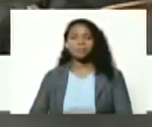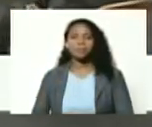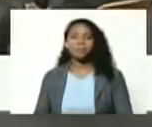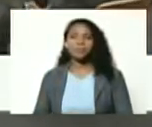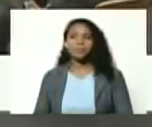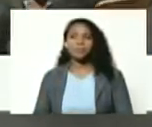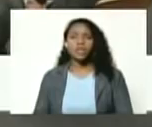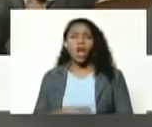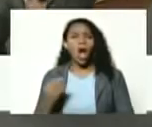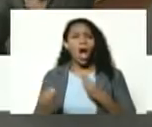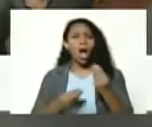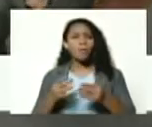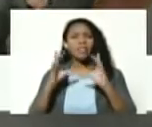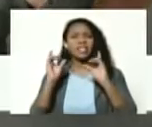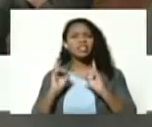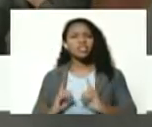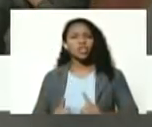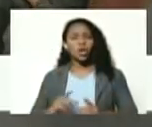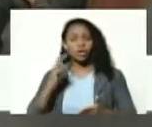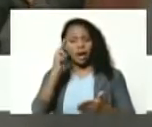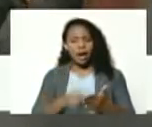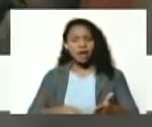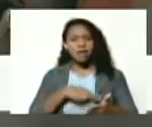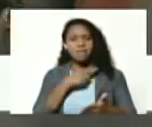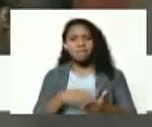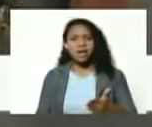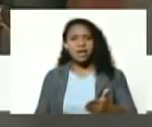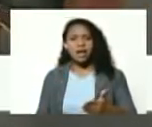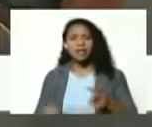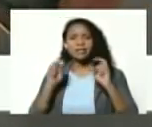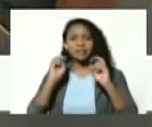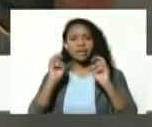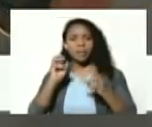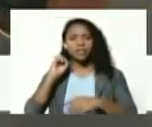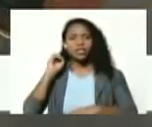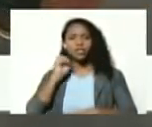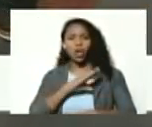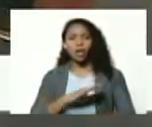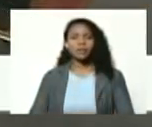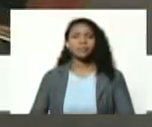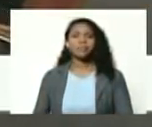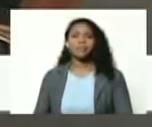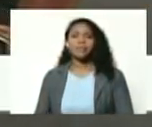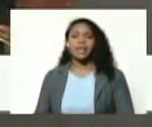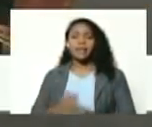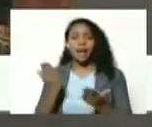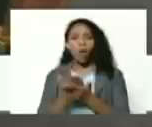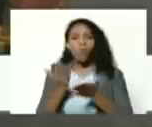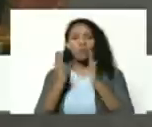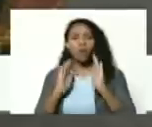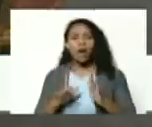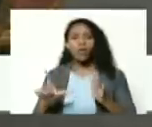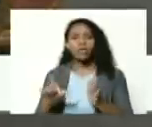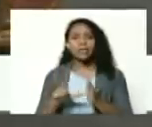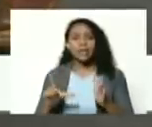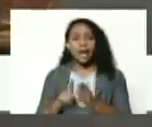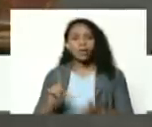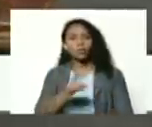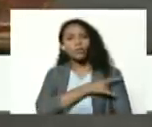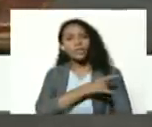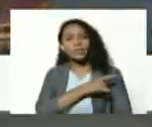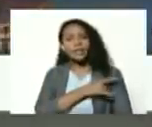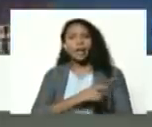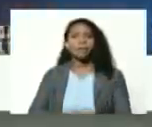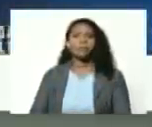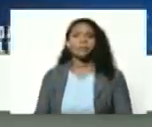como se decidió eliminar la materia de historia de las escuelas de los liceos de las universidades